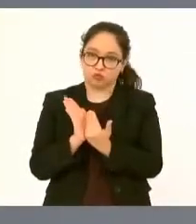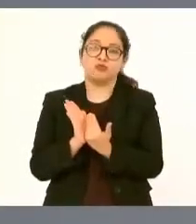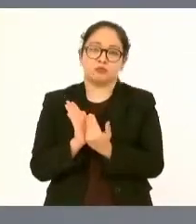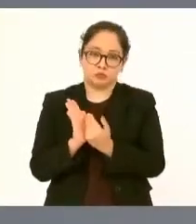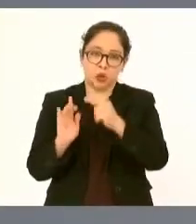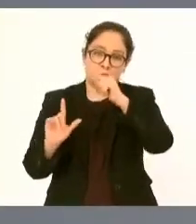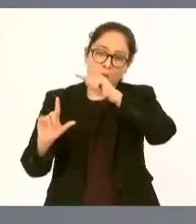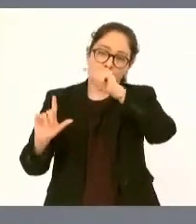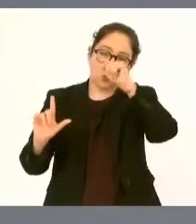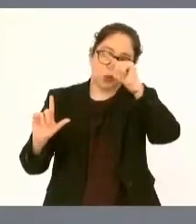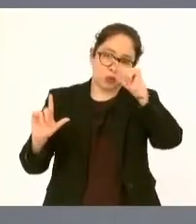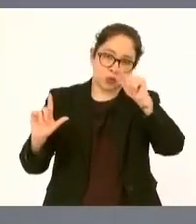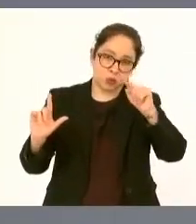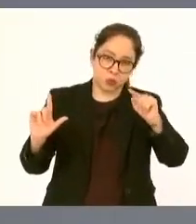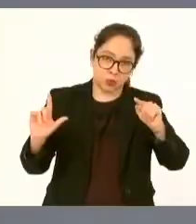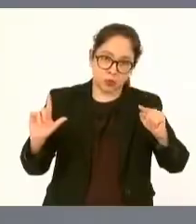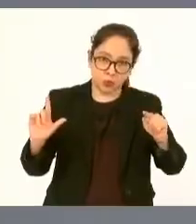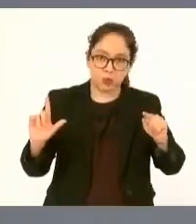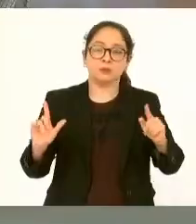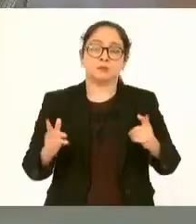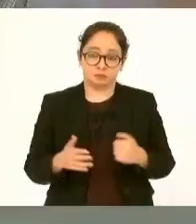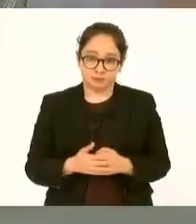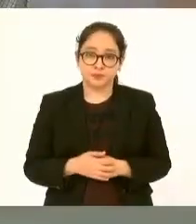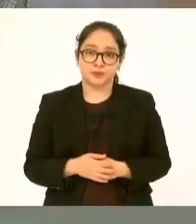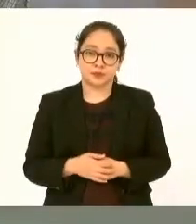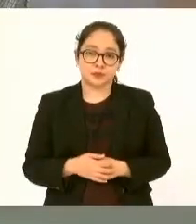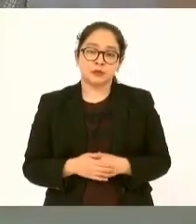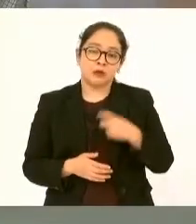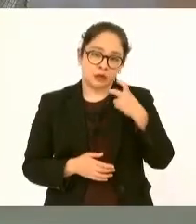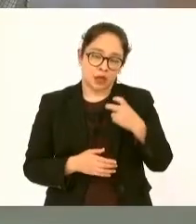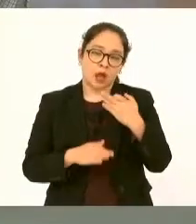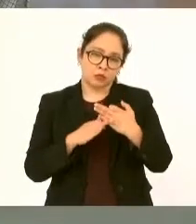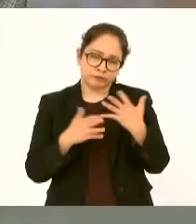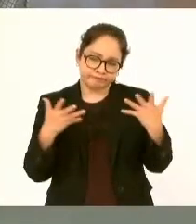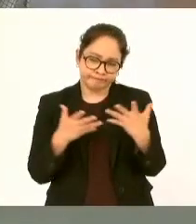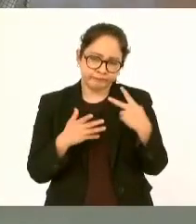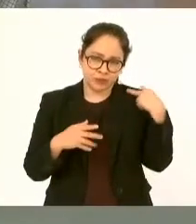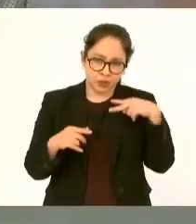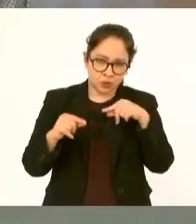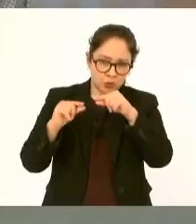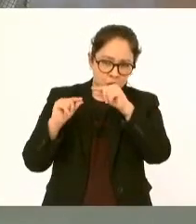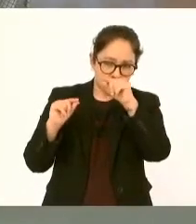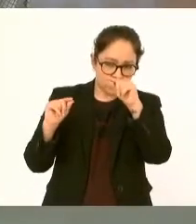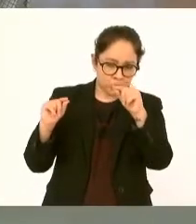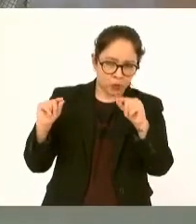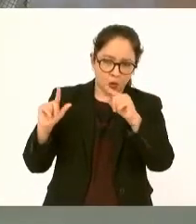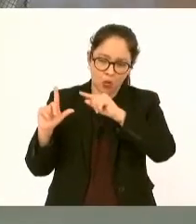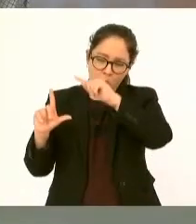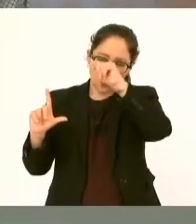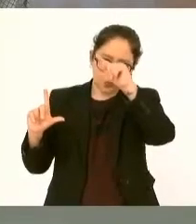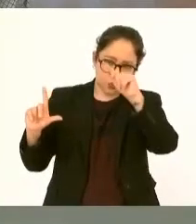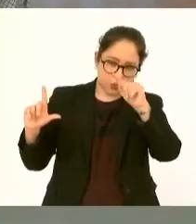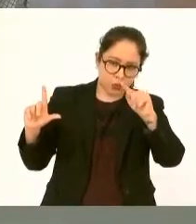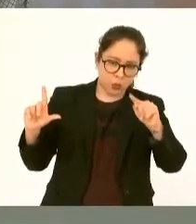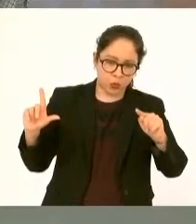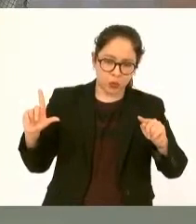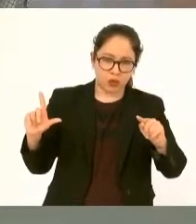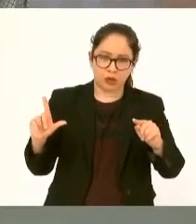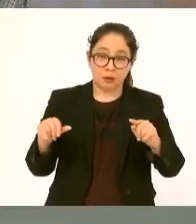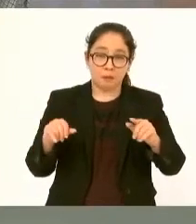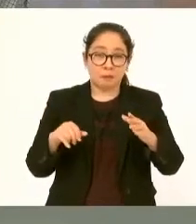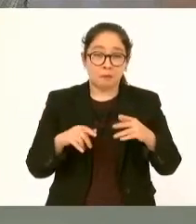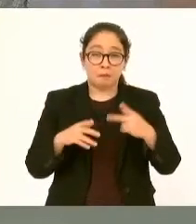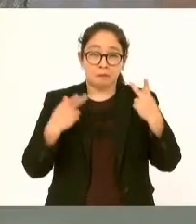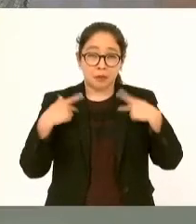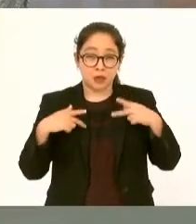hay una disminución de delitos sobre todo hay menos homicidios